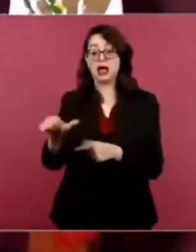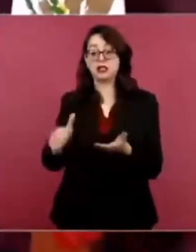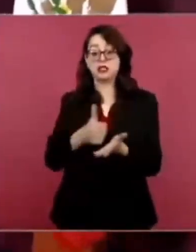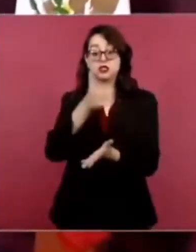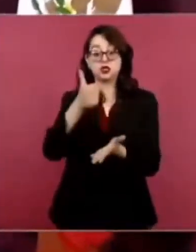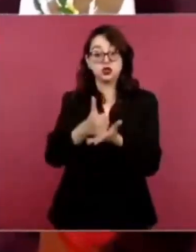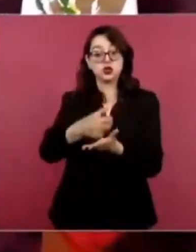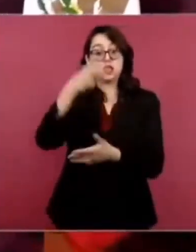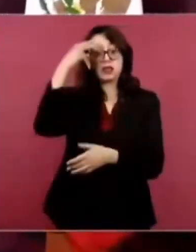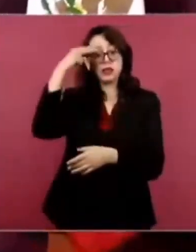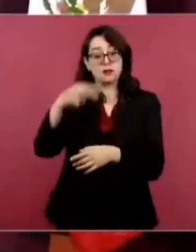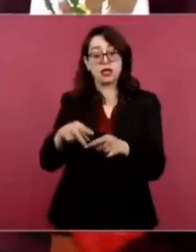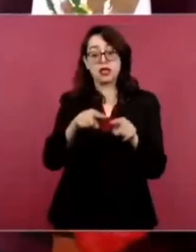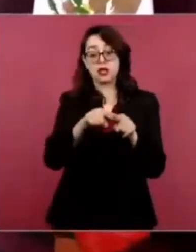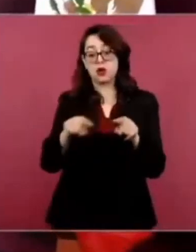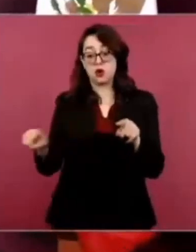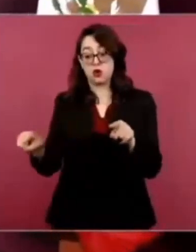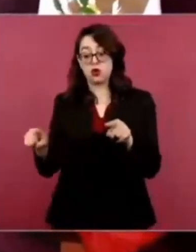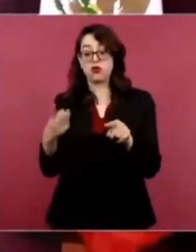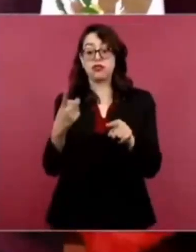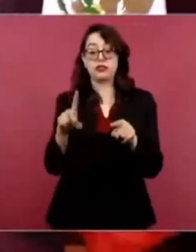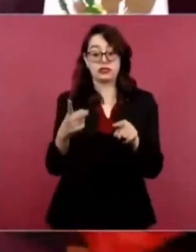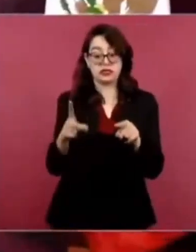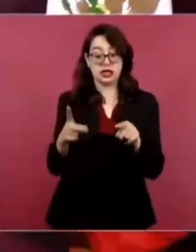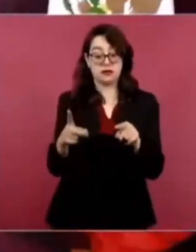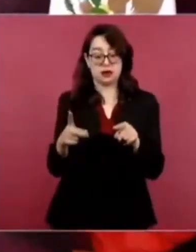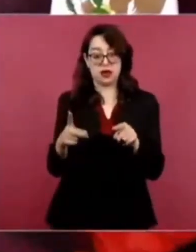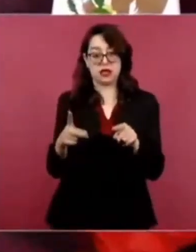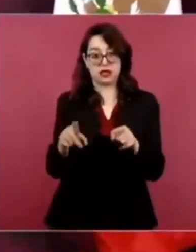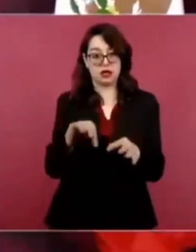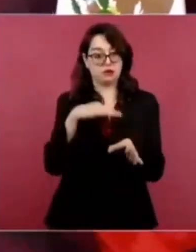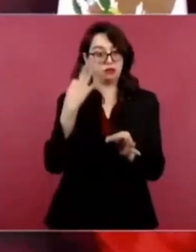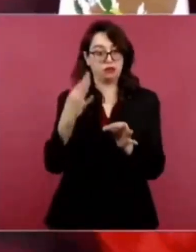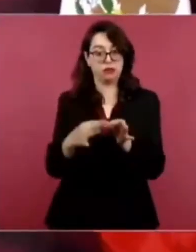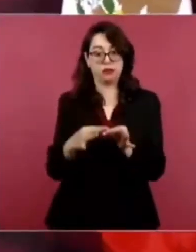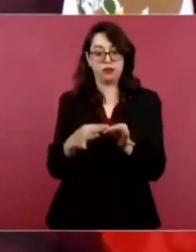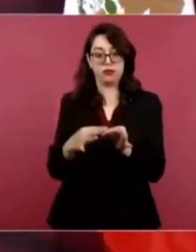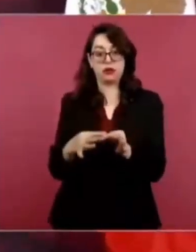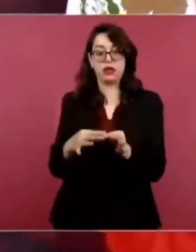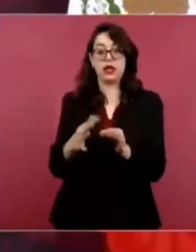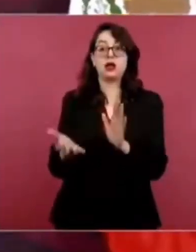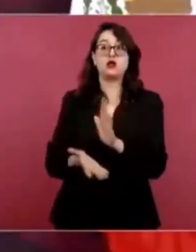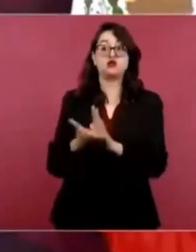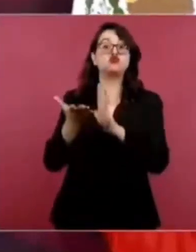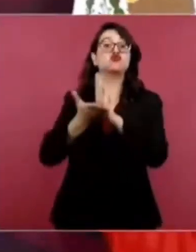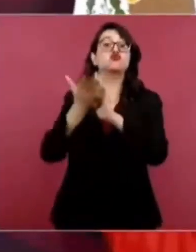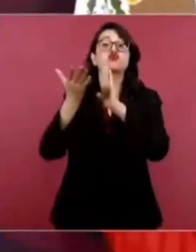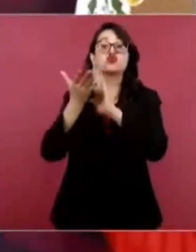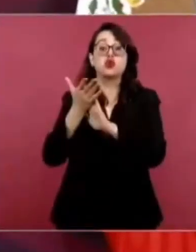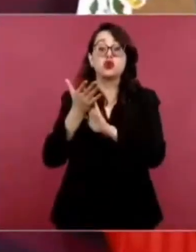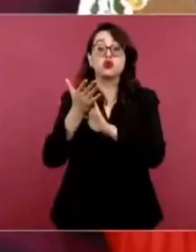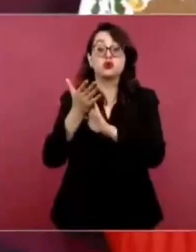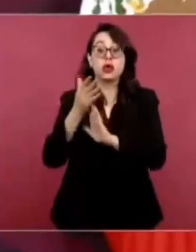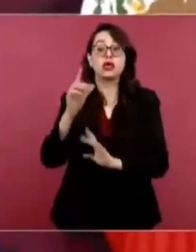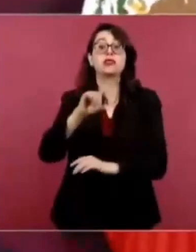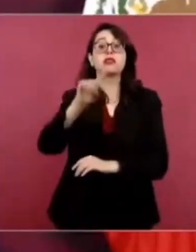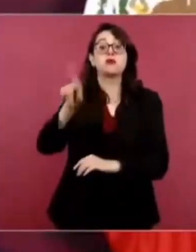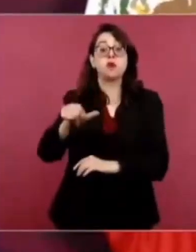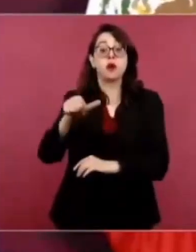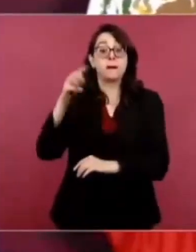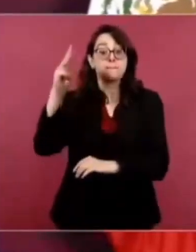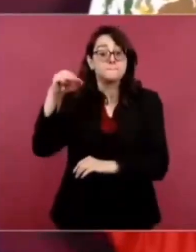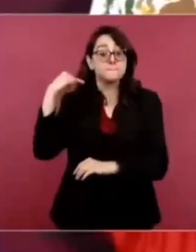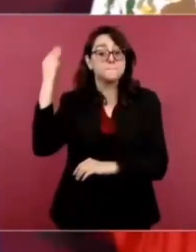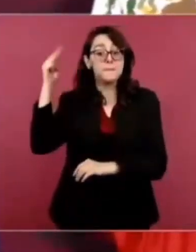electromecánica y estaremos iniciando ya las